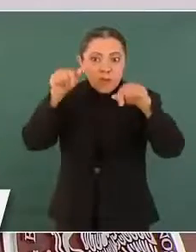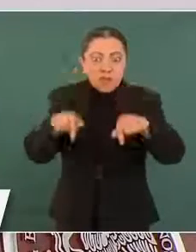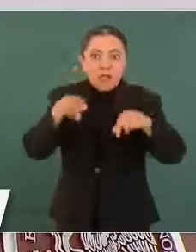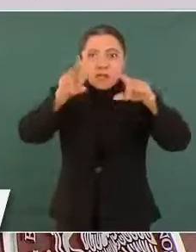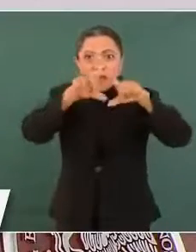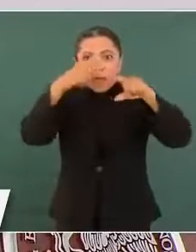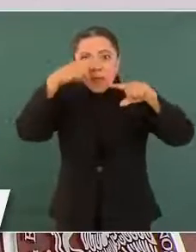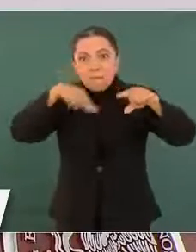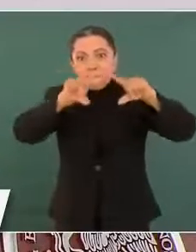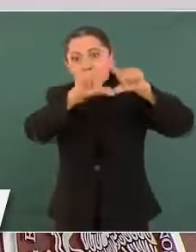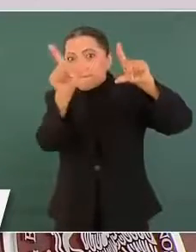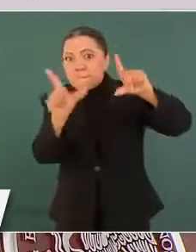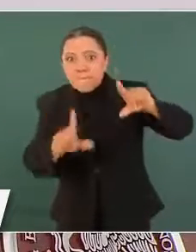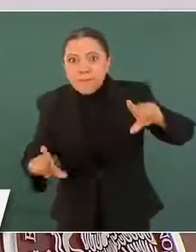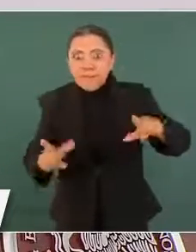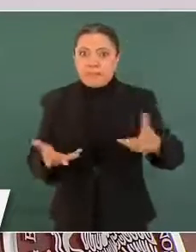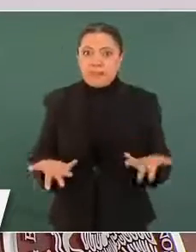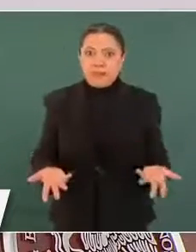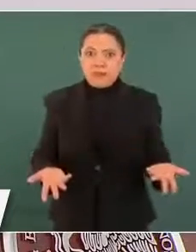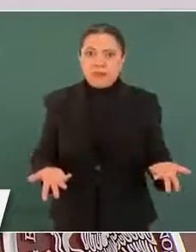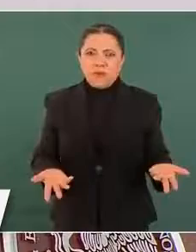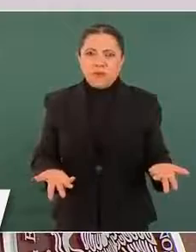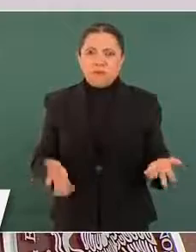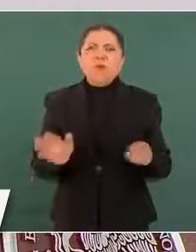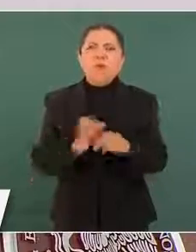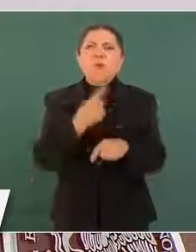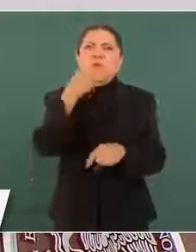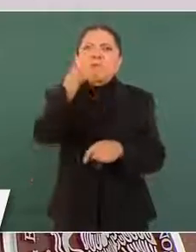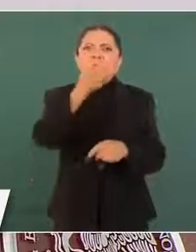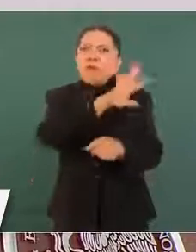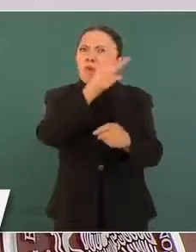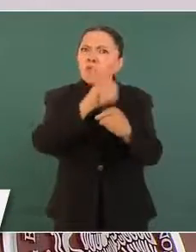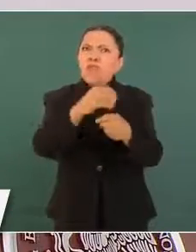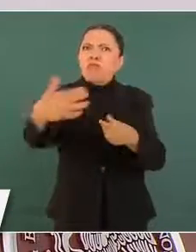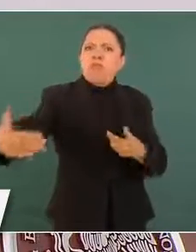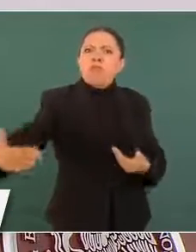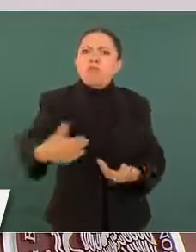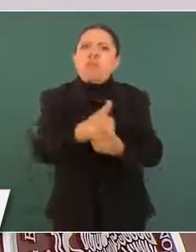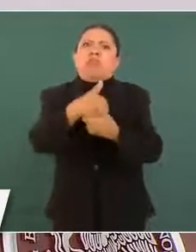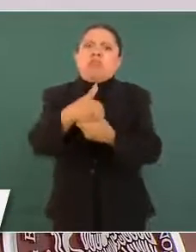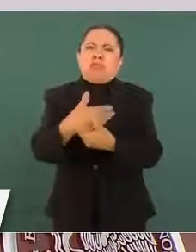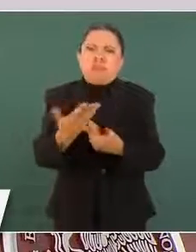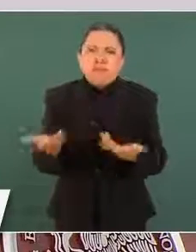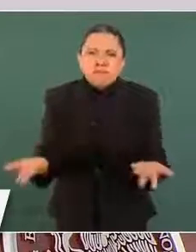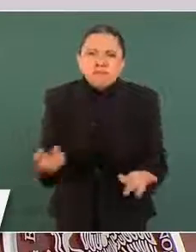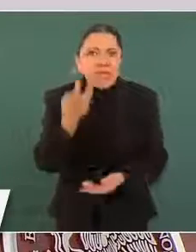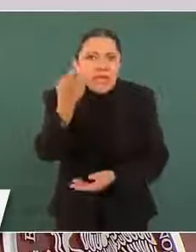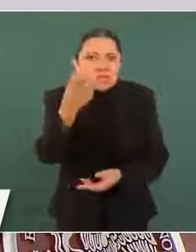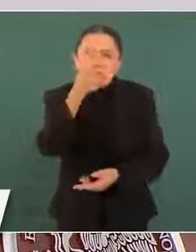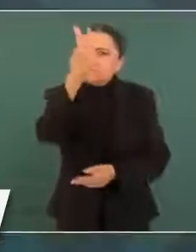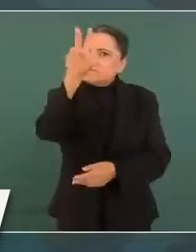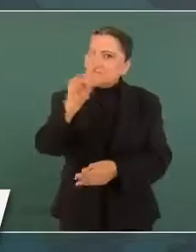hay una injerencia total. Eso ya no.